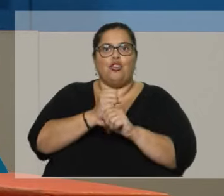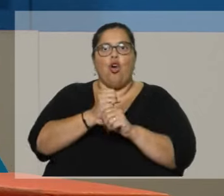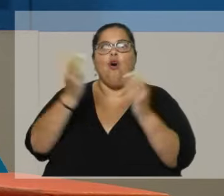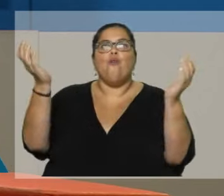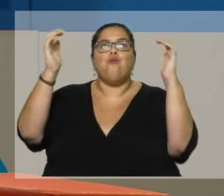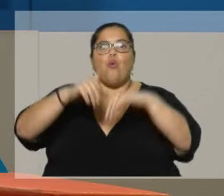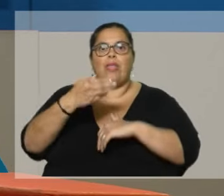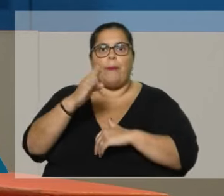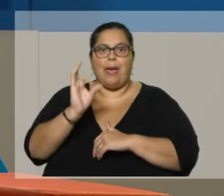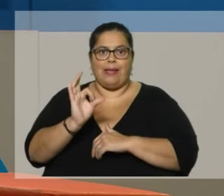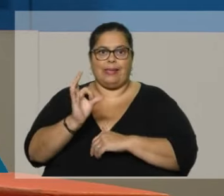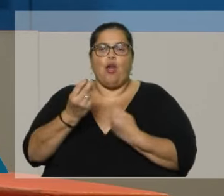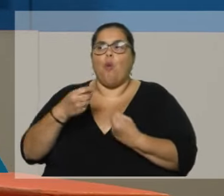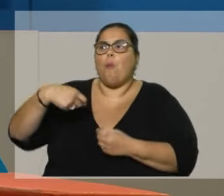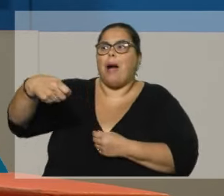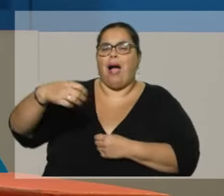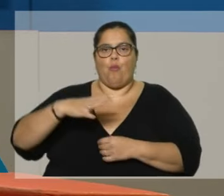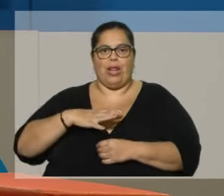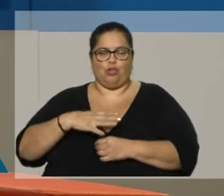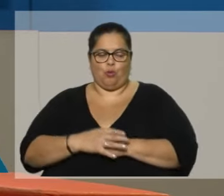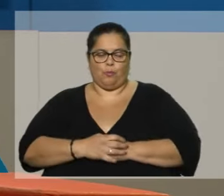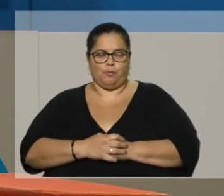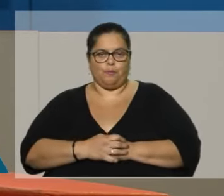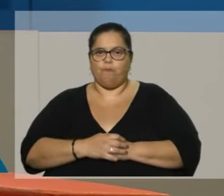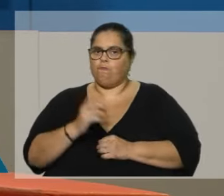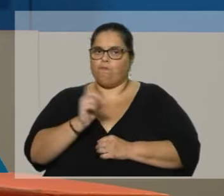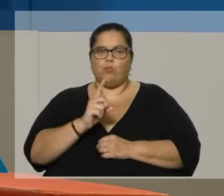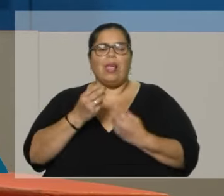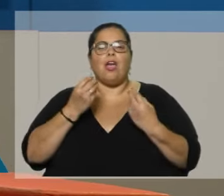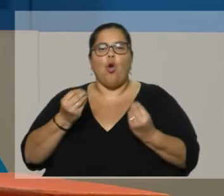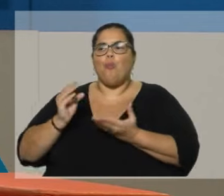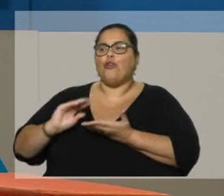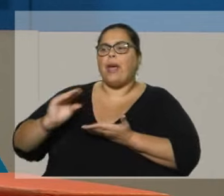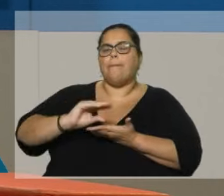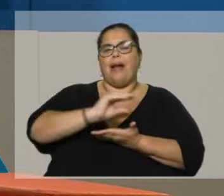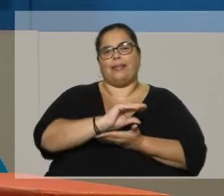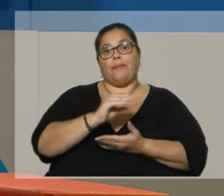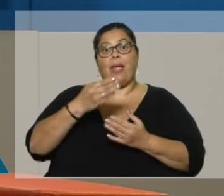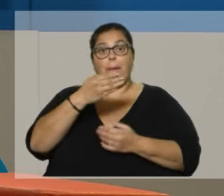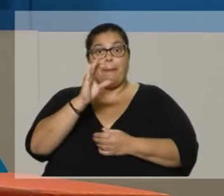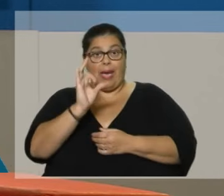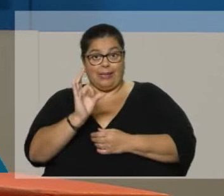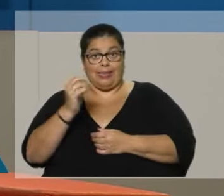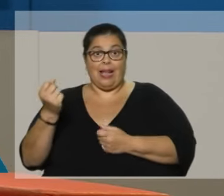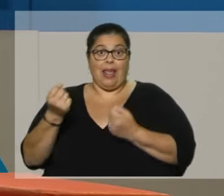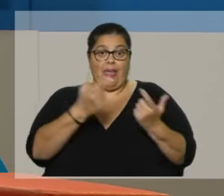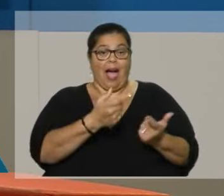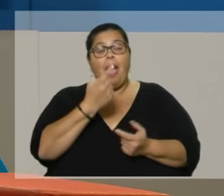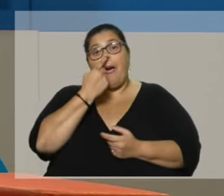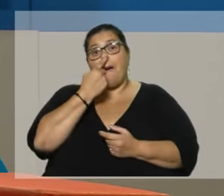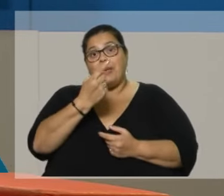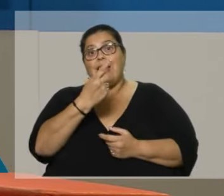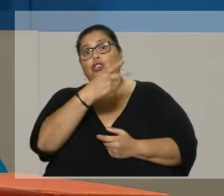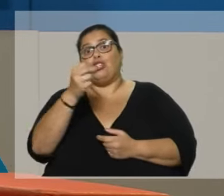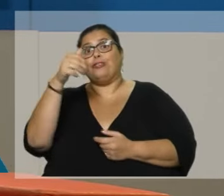es una cuestión de cómo se reparten los recursos. El BPS le está transfiriendo actualmente 1.200 millones de dólares a las AFAP y el déficit es de